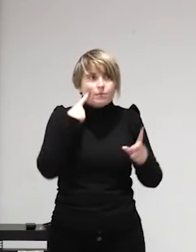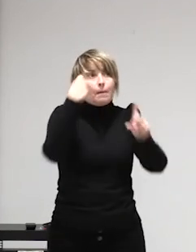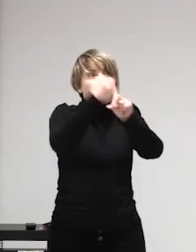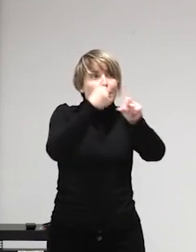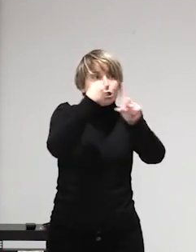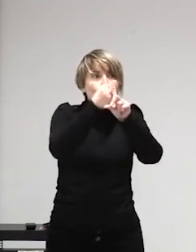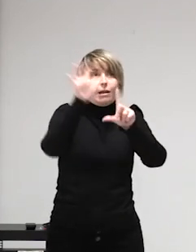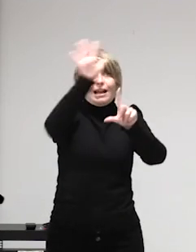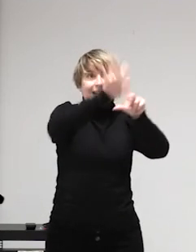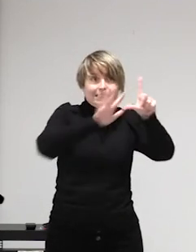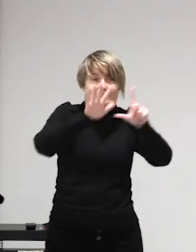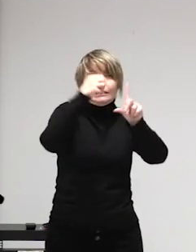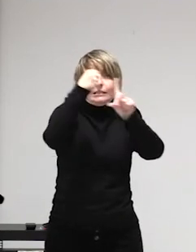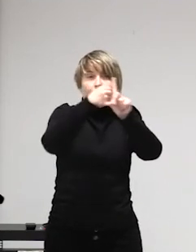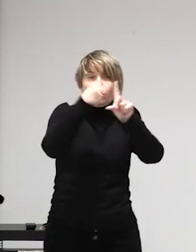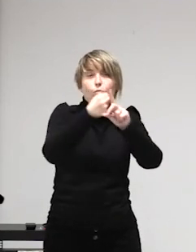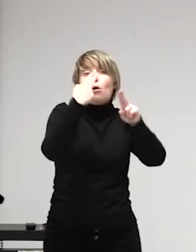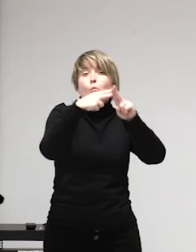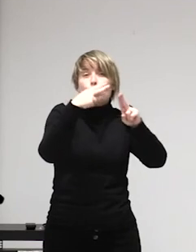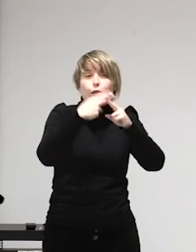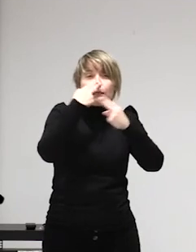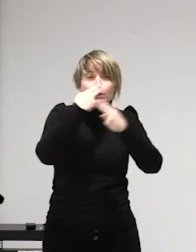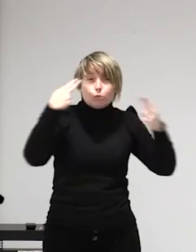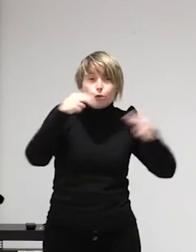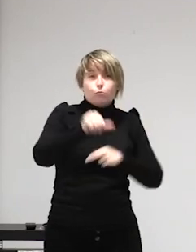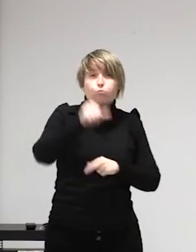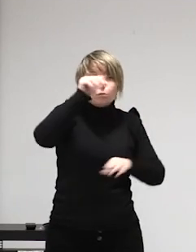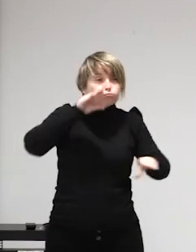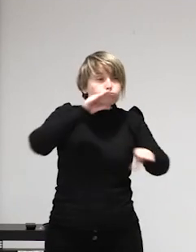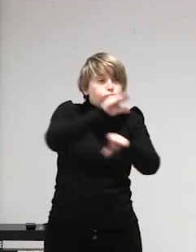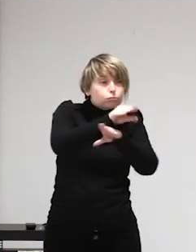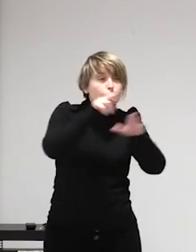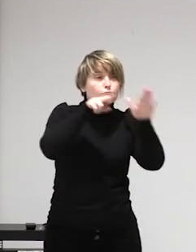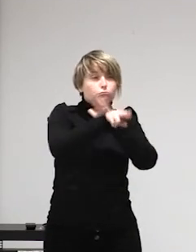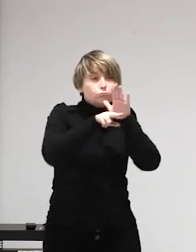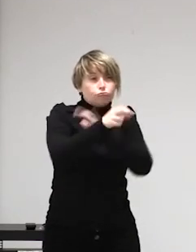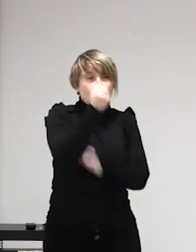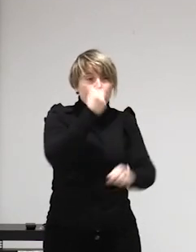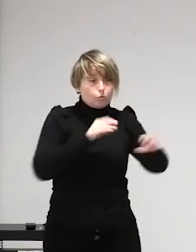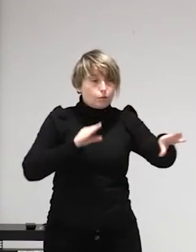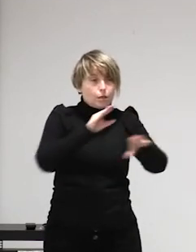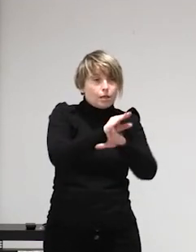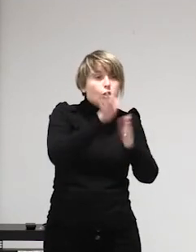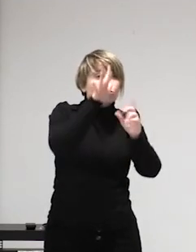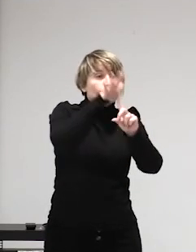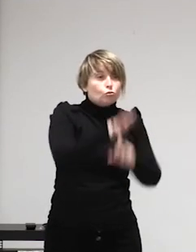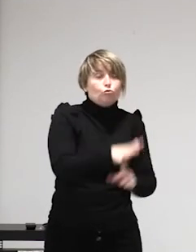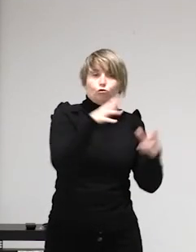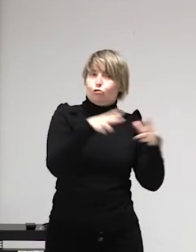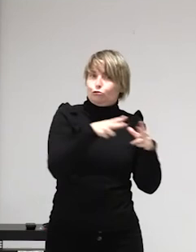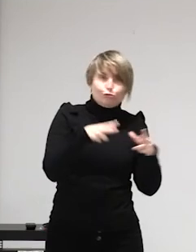que pretende el abolicionismo que ninguna mujer tenga que optar por esta opción estaría genial y otra vez invitan a la escuela